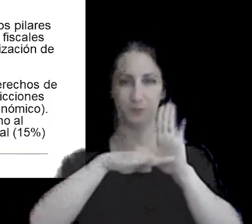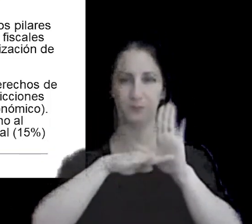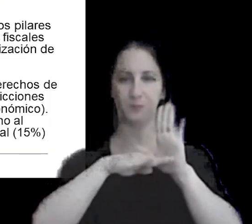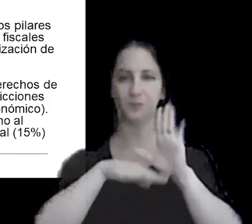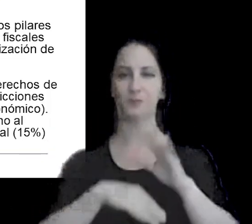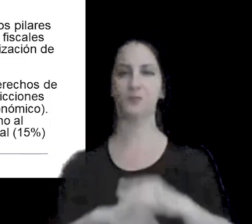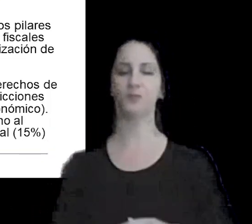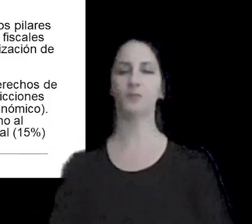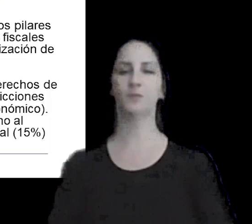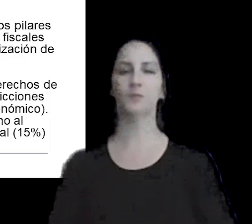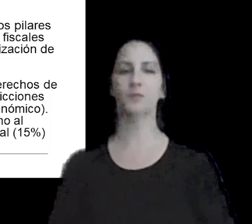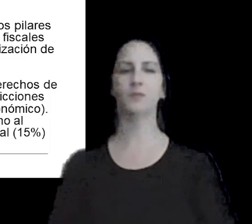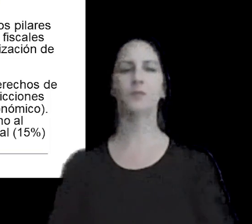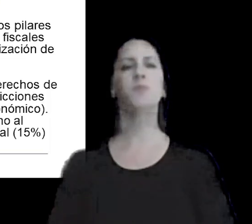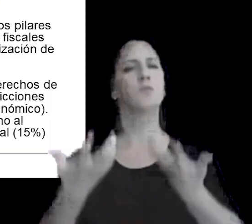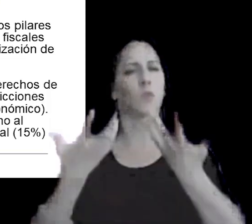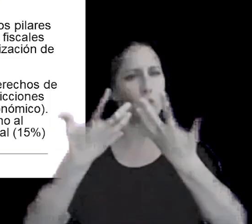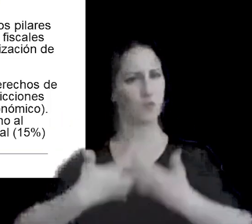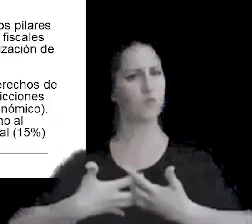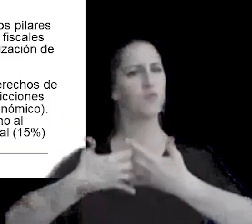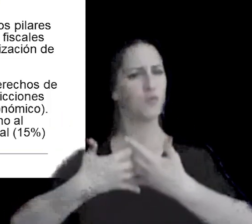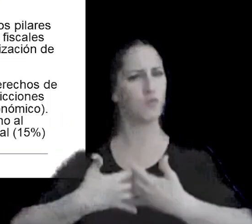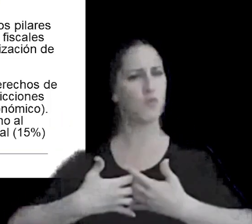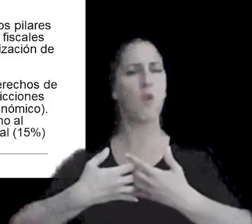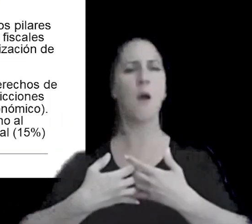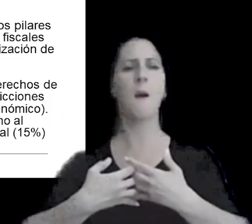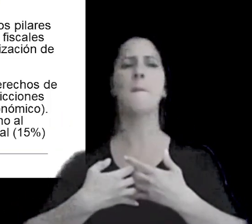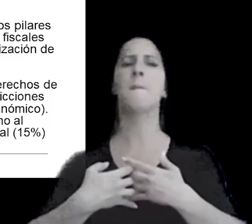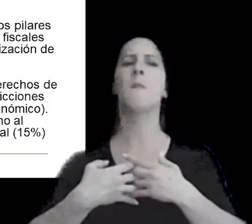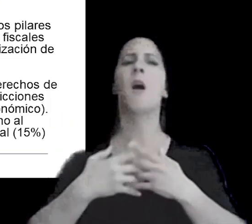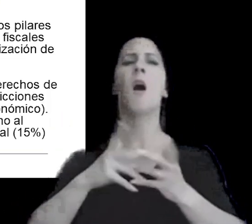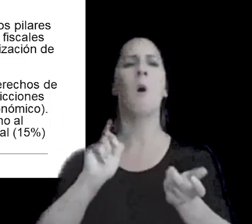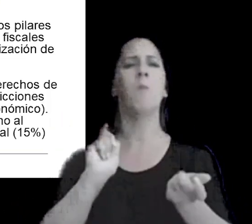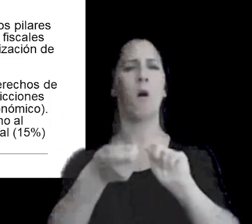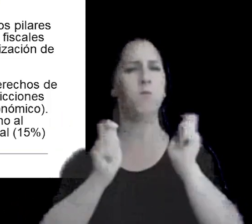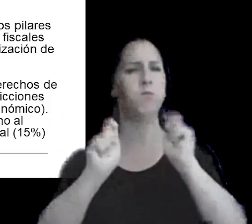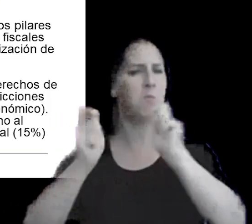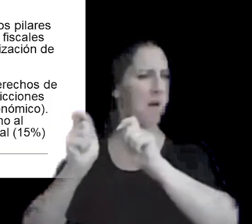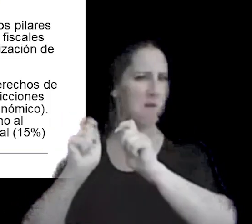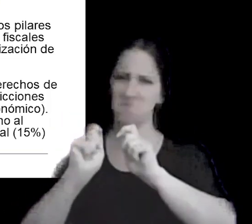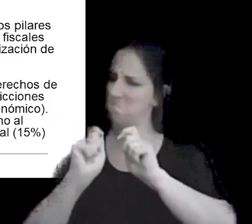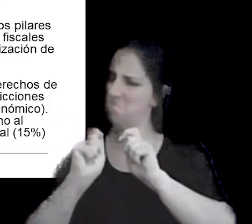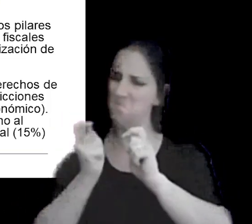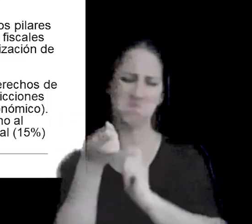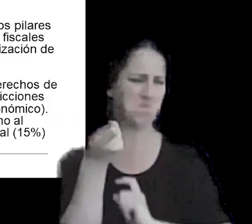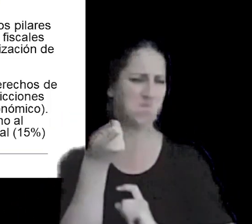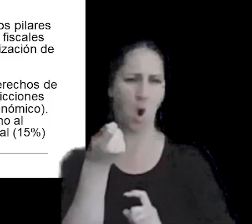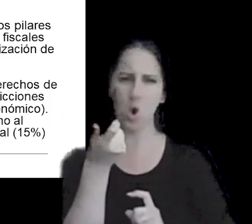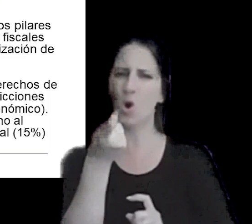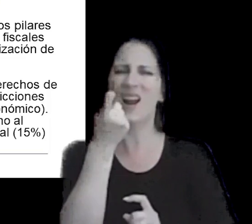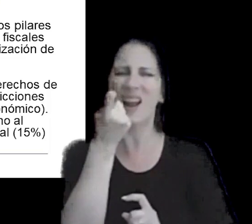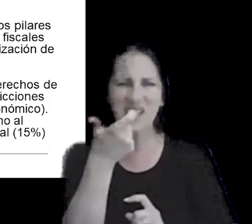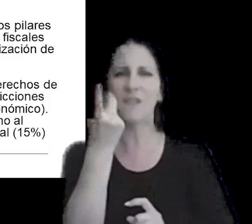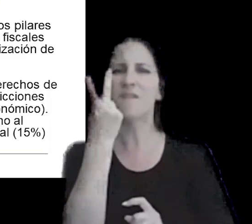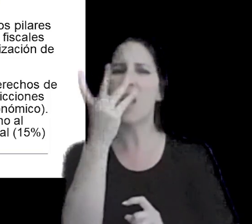estuvieron vigentes con pocas alteraciones durante prácticamente 20 años hasta que en